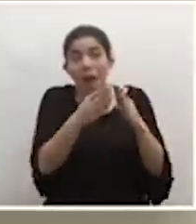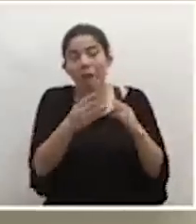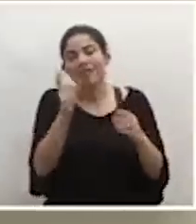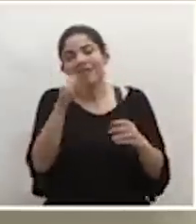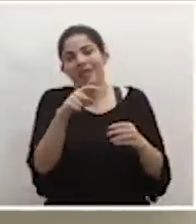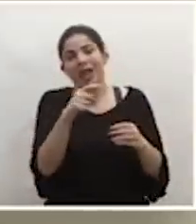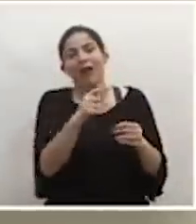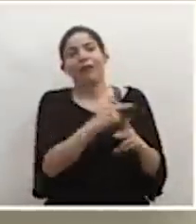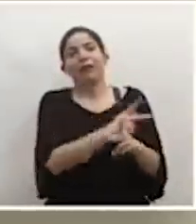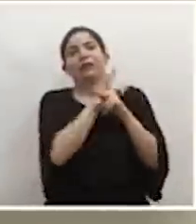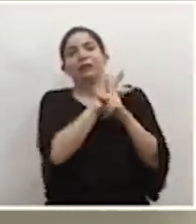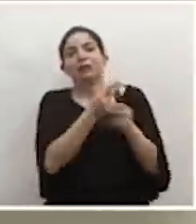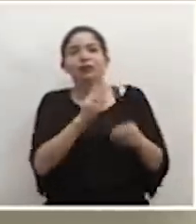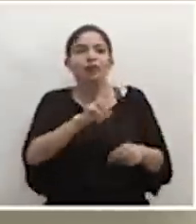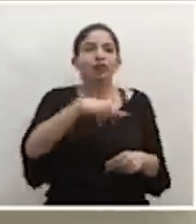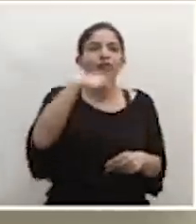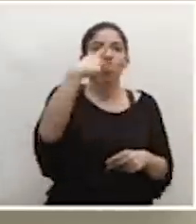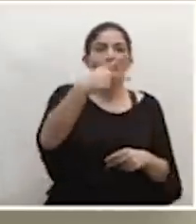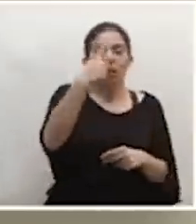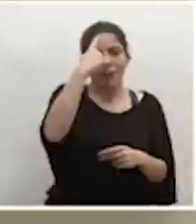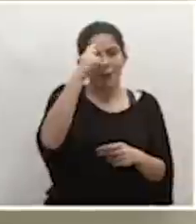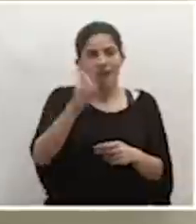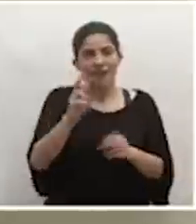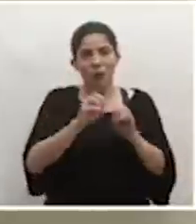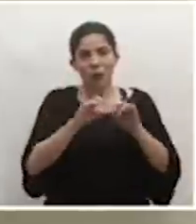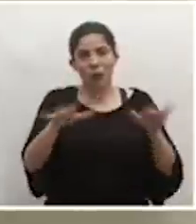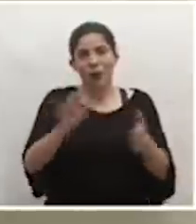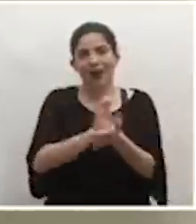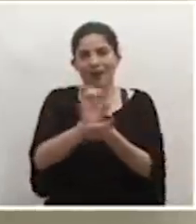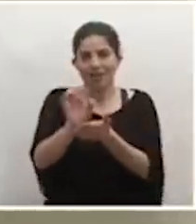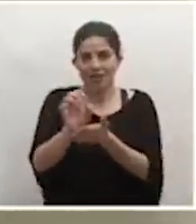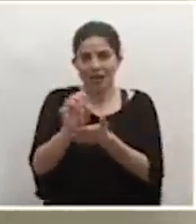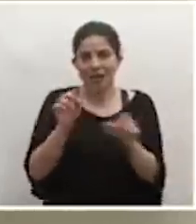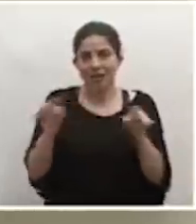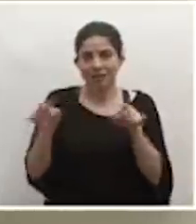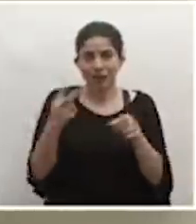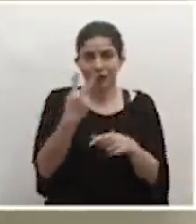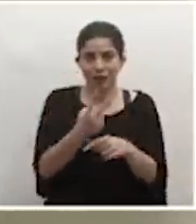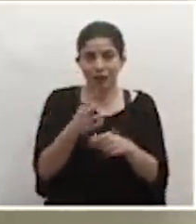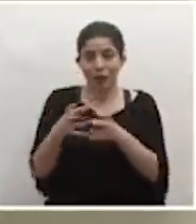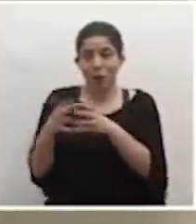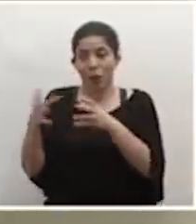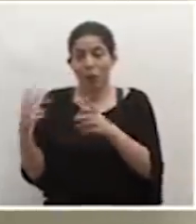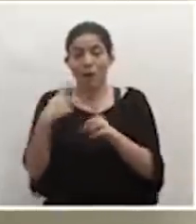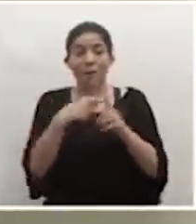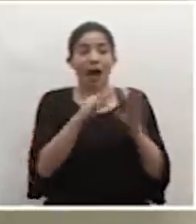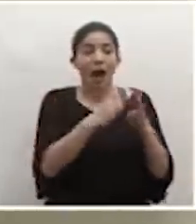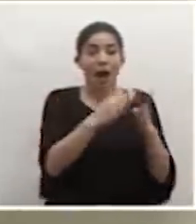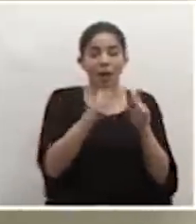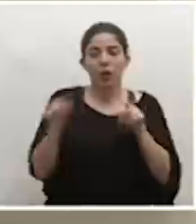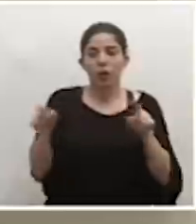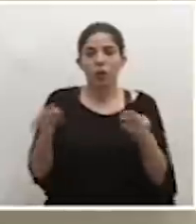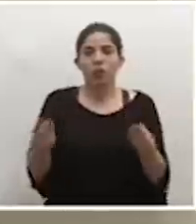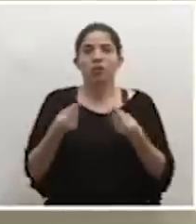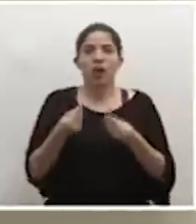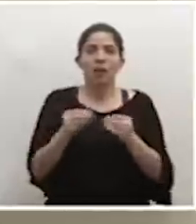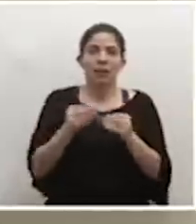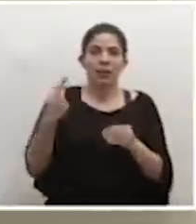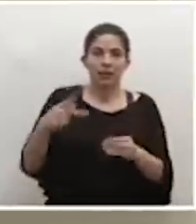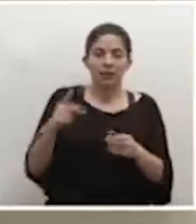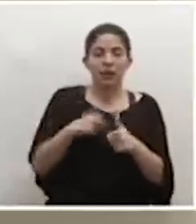la expansión del virus. Así que, con respecto a esto, igual pueden